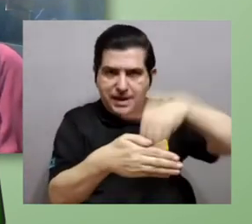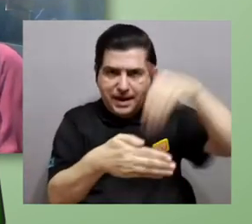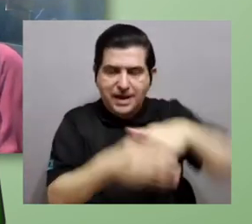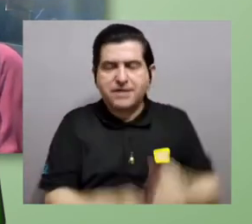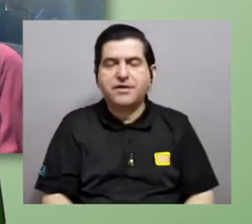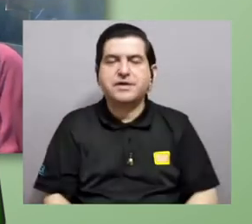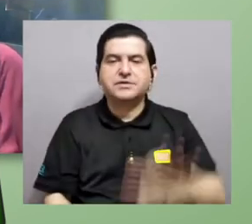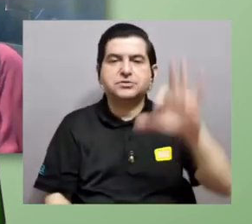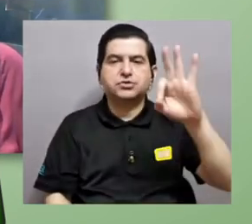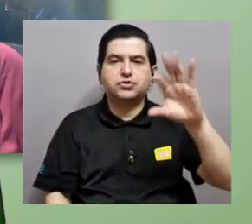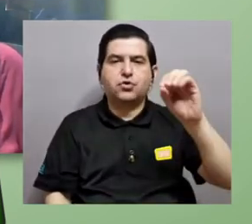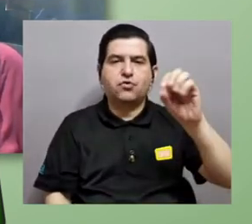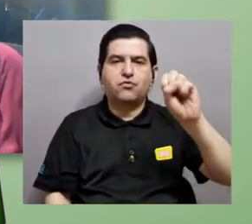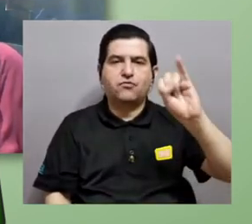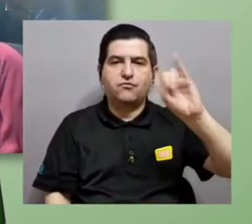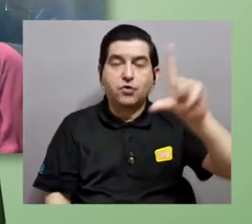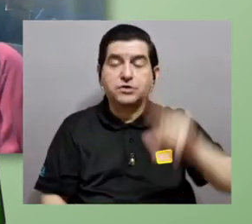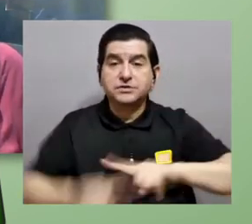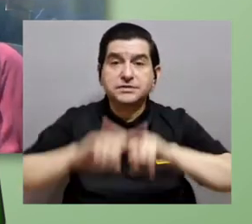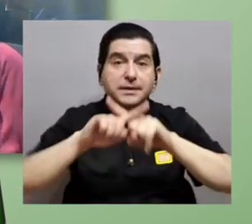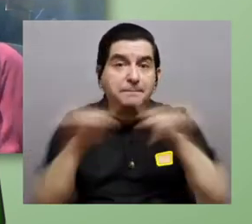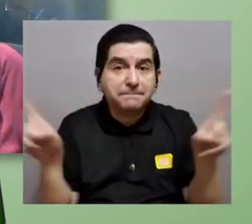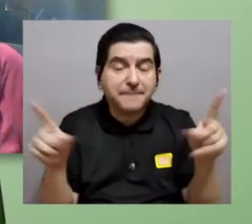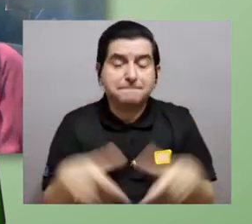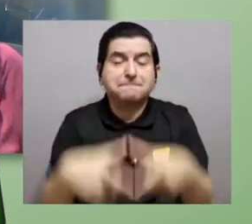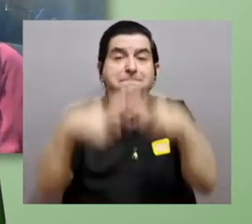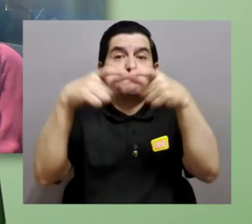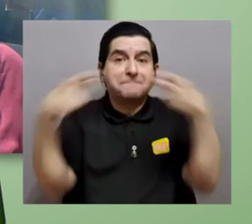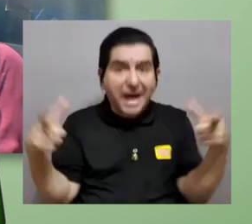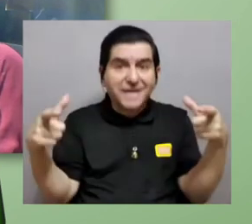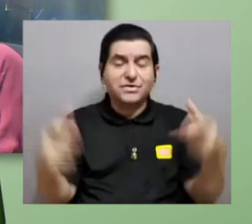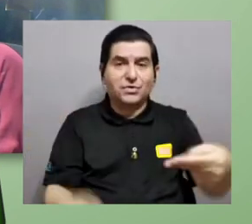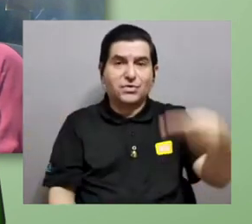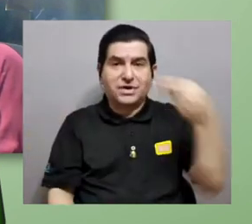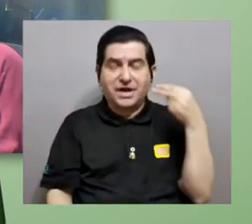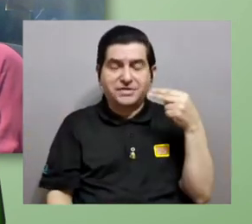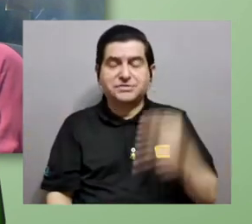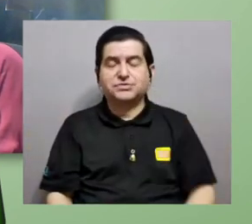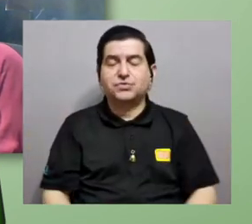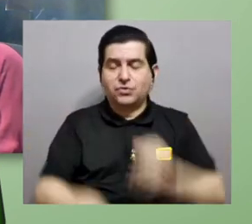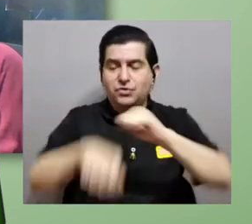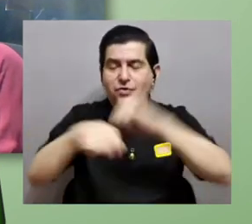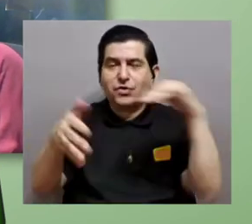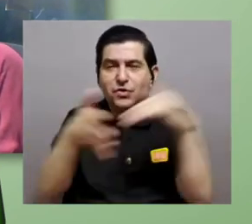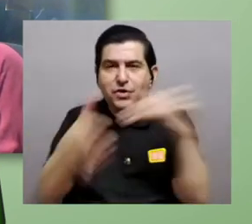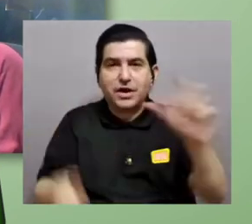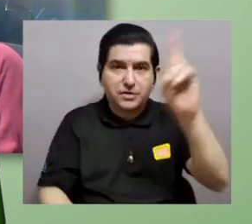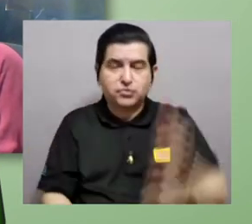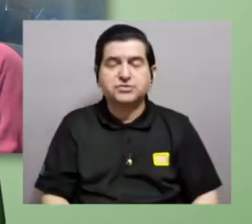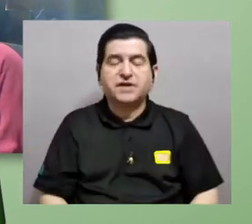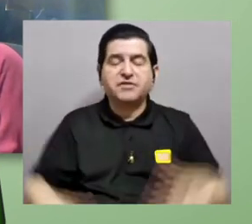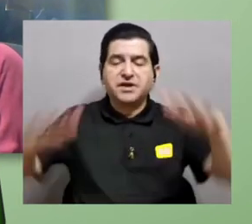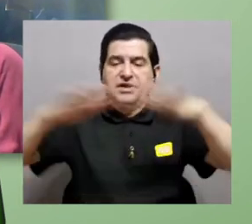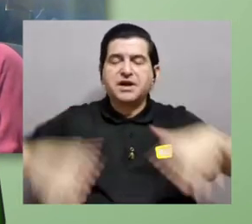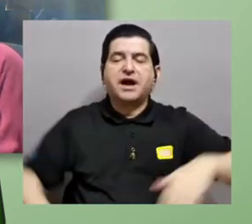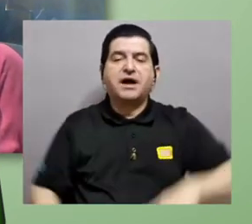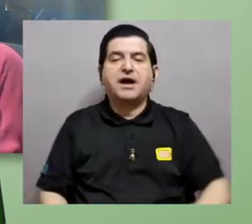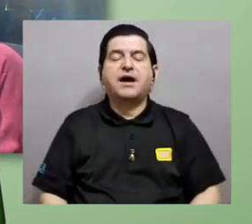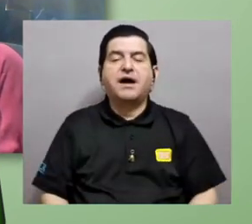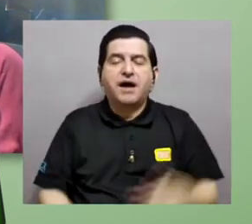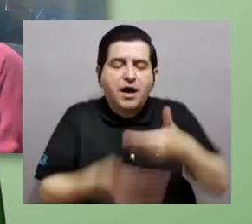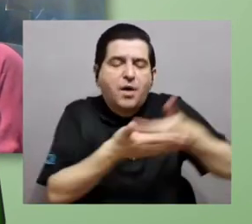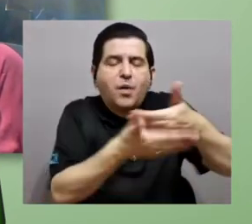los registros fósiles pero la gran mayoría de la historia geológica de Costa Rica fue ambientes